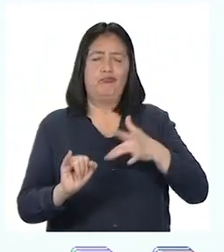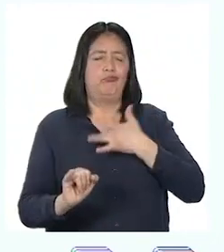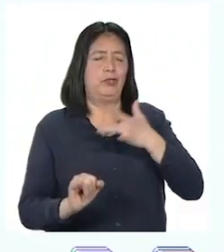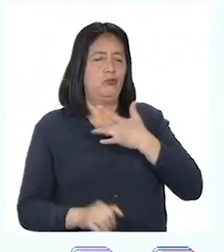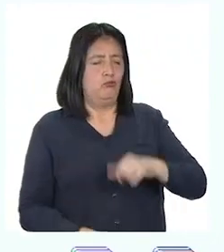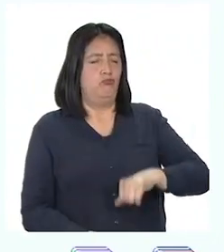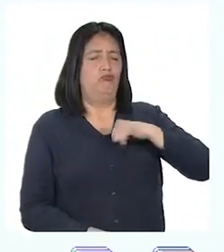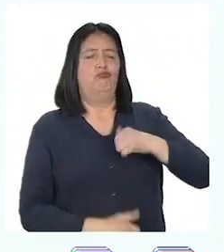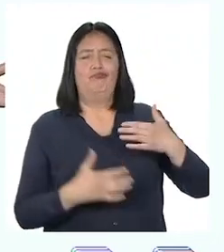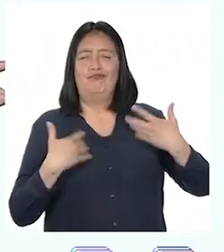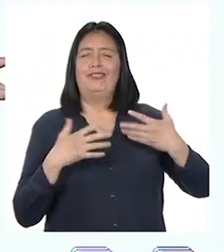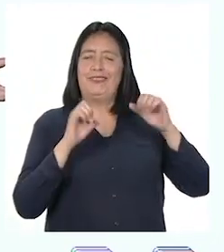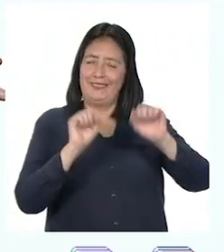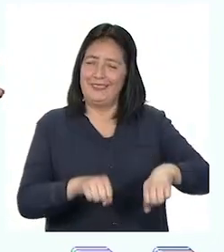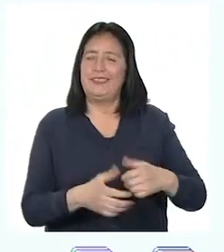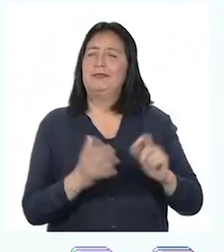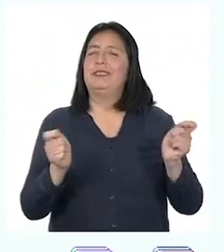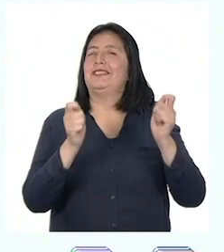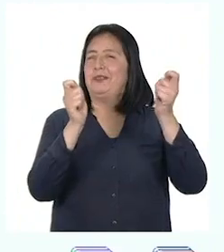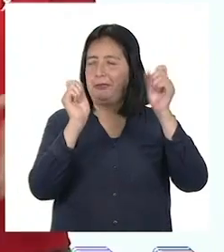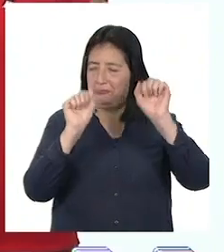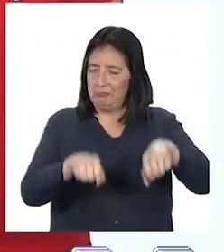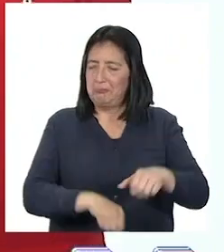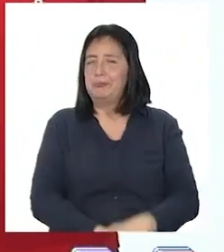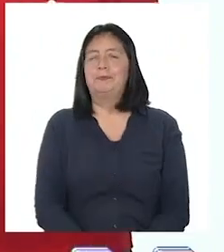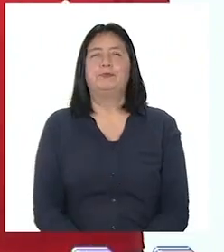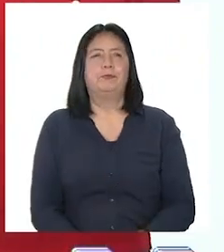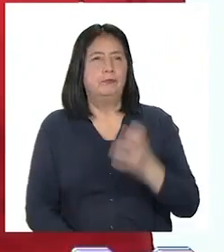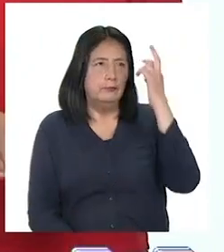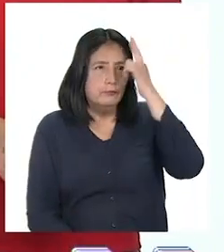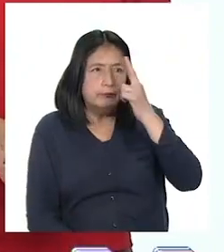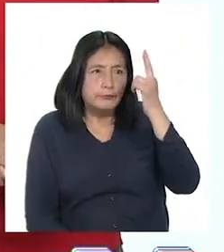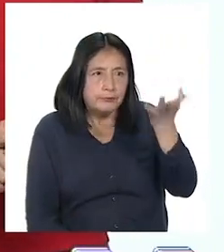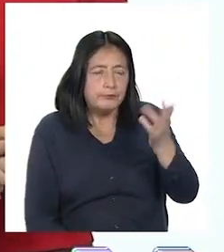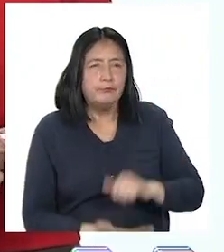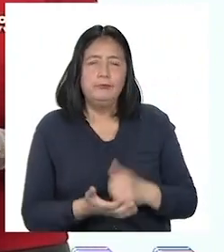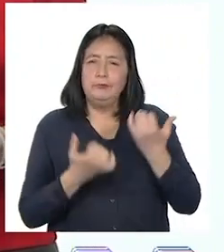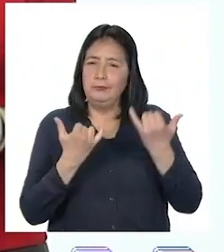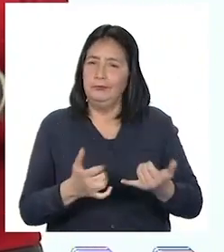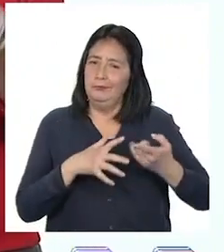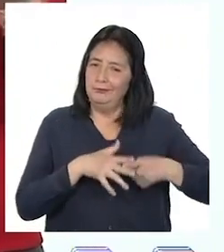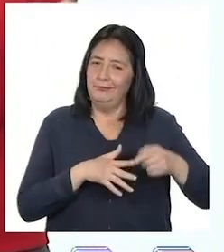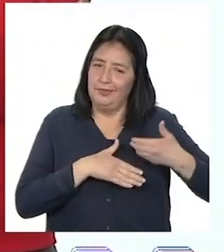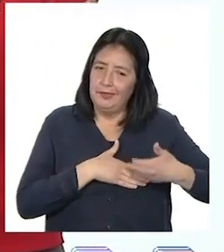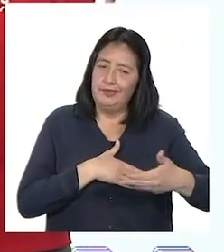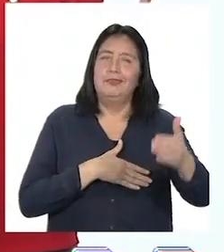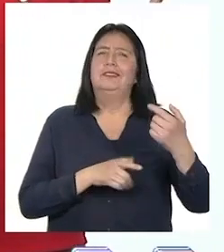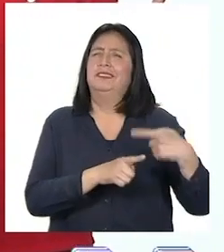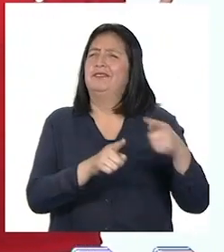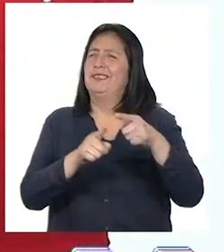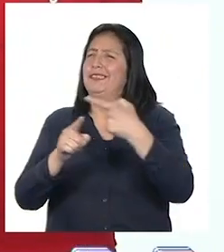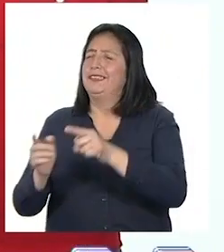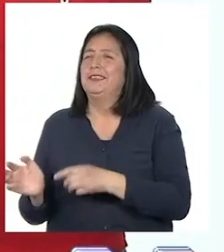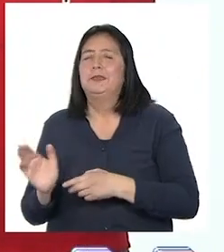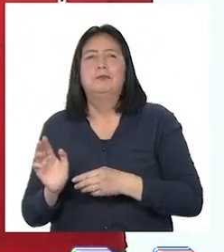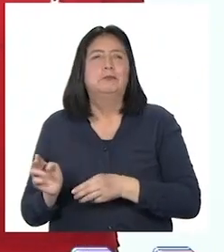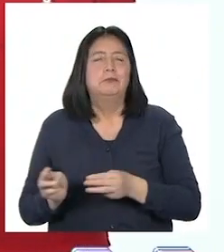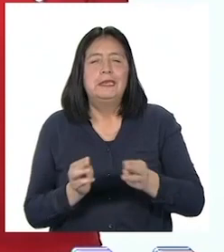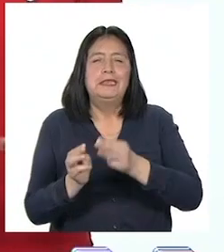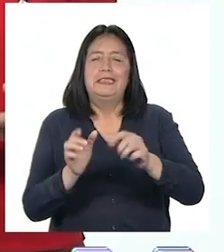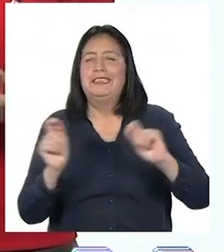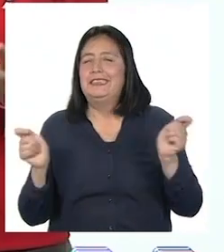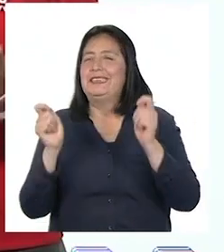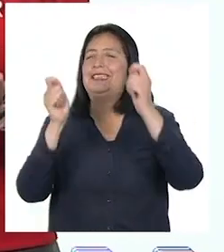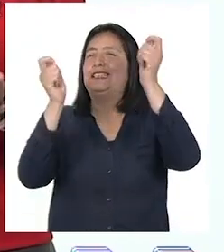orgullosos y felices y para festejar. Por eso, a partir de hoy hablaremos de las diversas formas de celebrar las